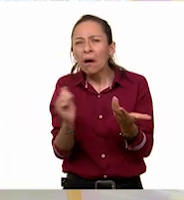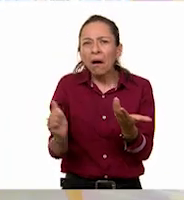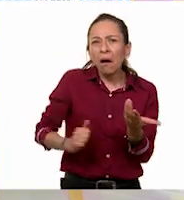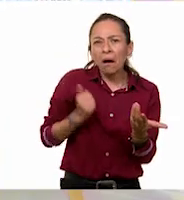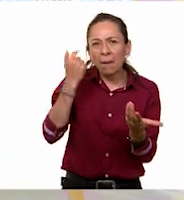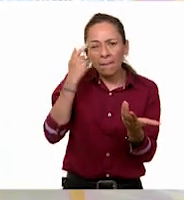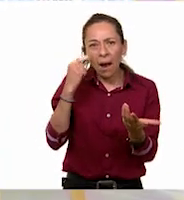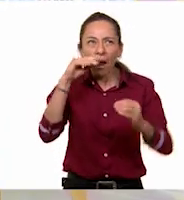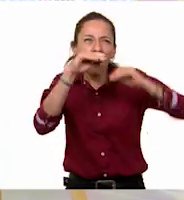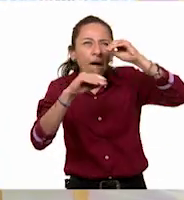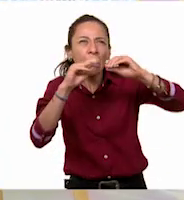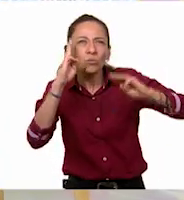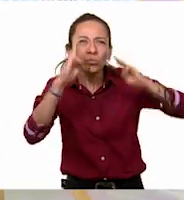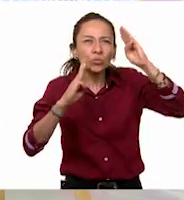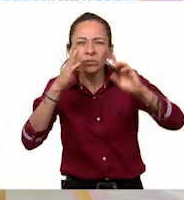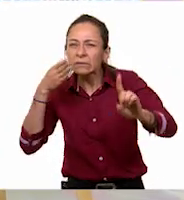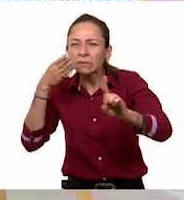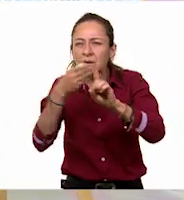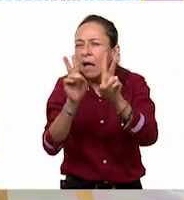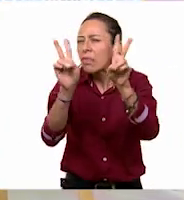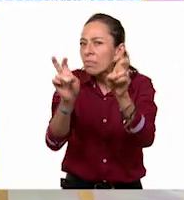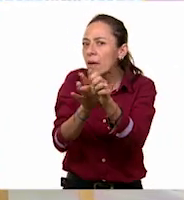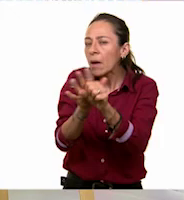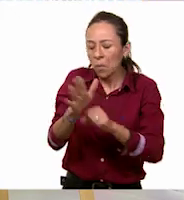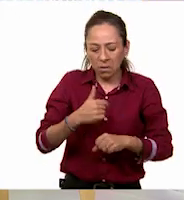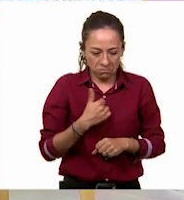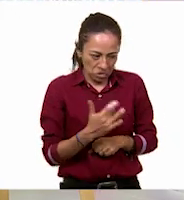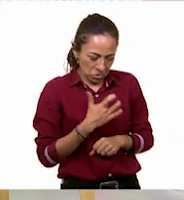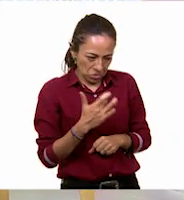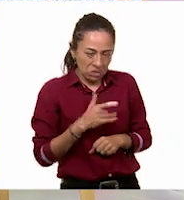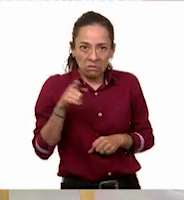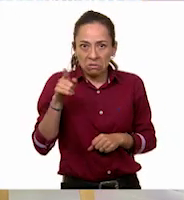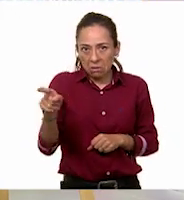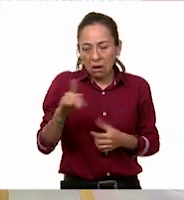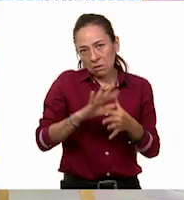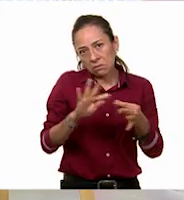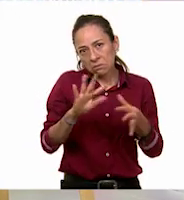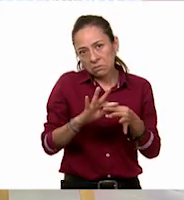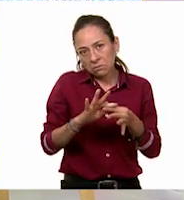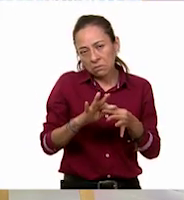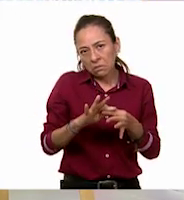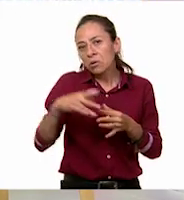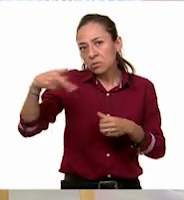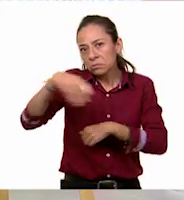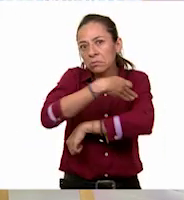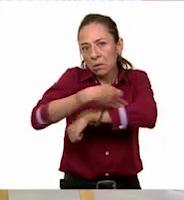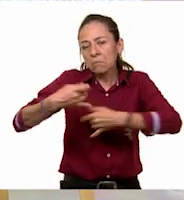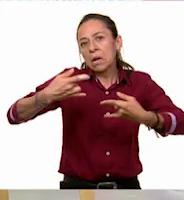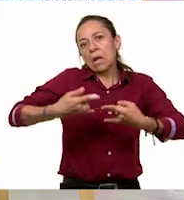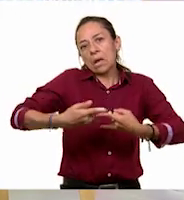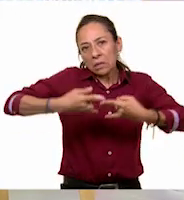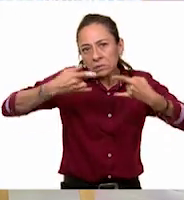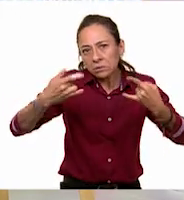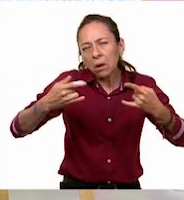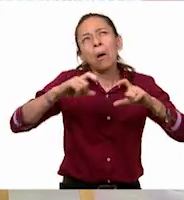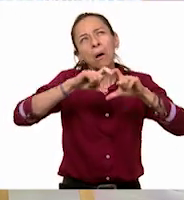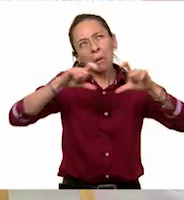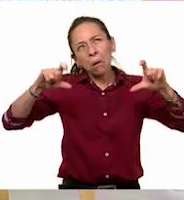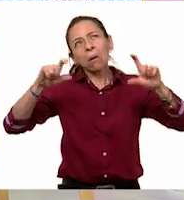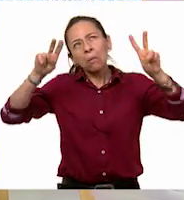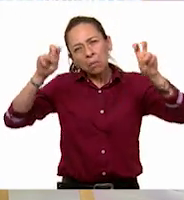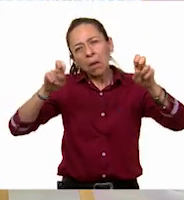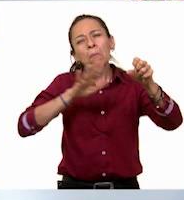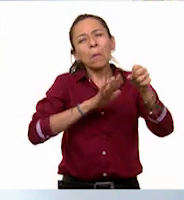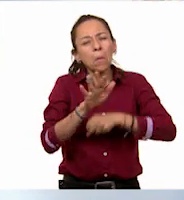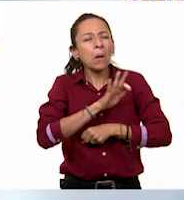A ver, yo creo que nos estaba contando historias de su familia, cada uno de los objetos. Entonces, yo creo que costumbres y tradiciones familiares.